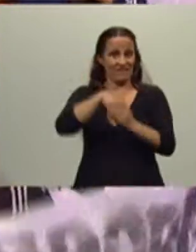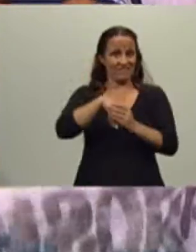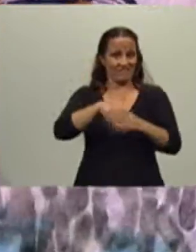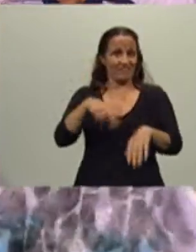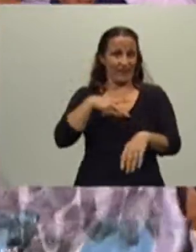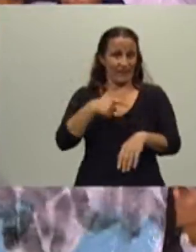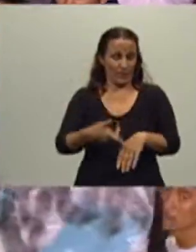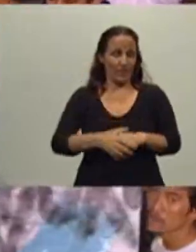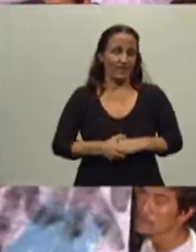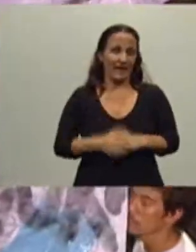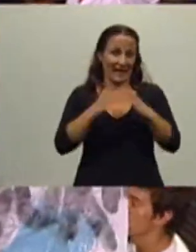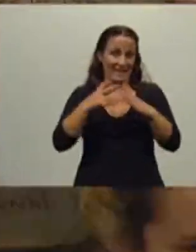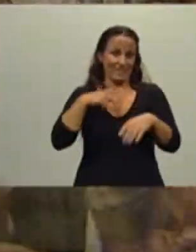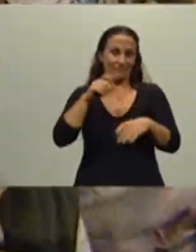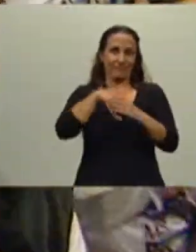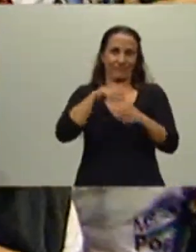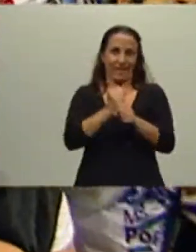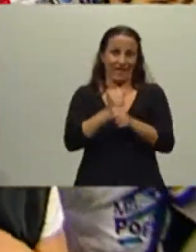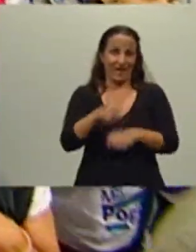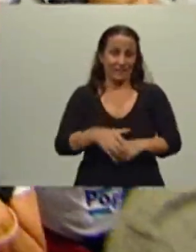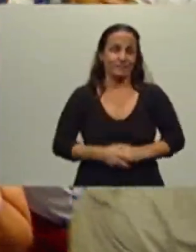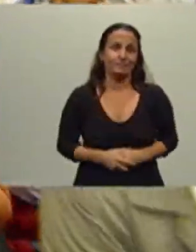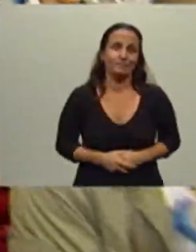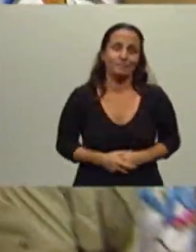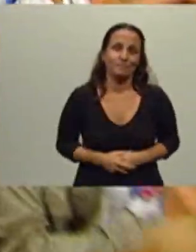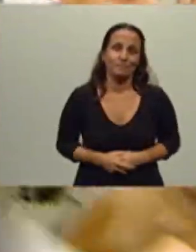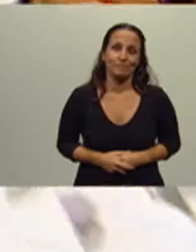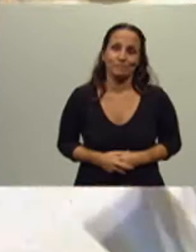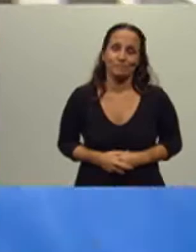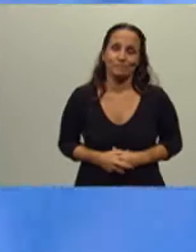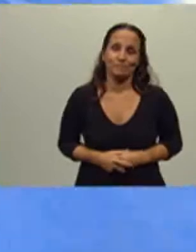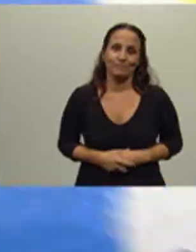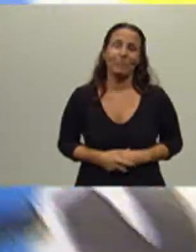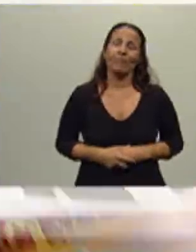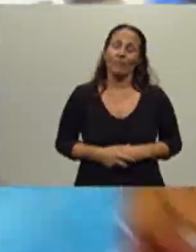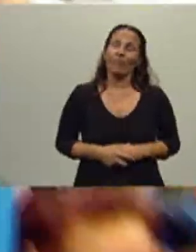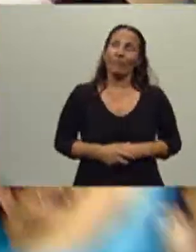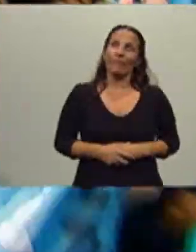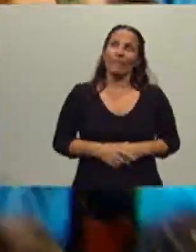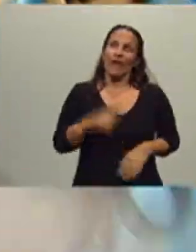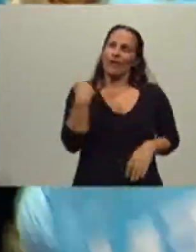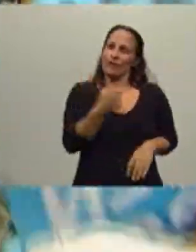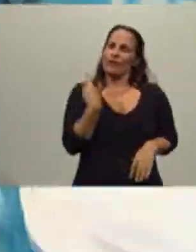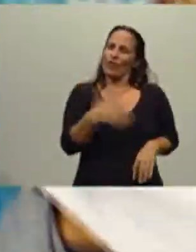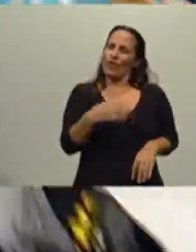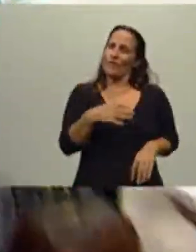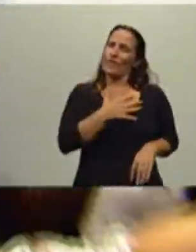debemos sentirnos